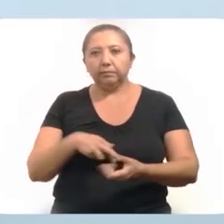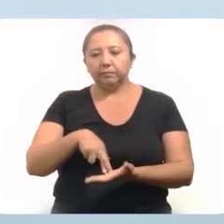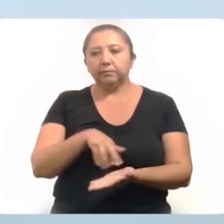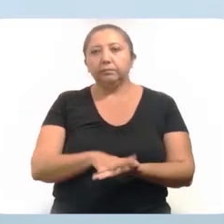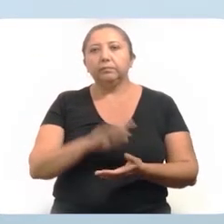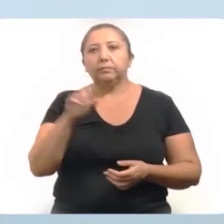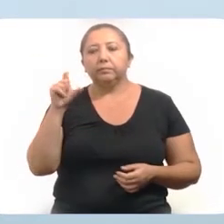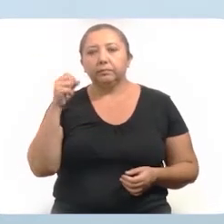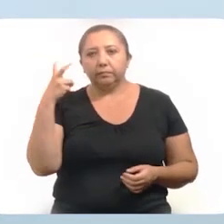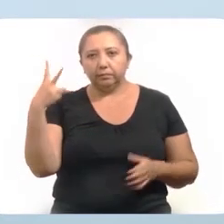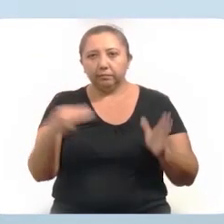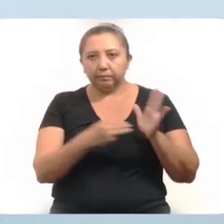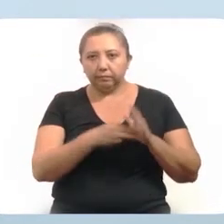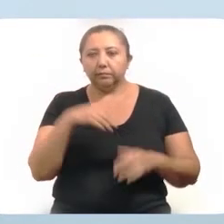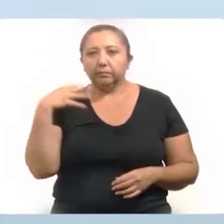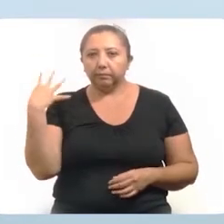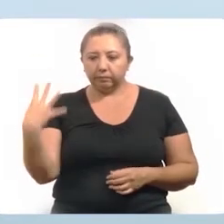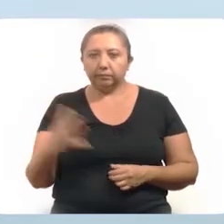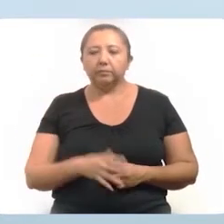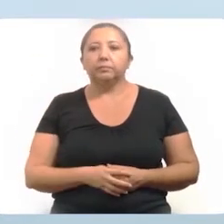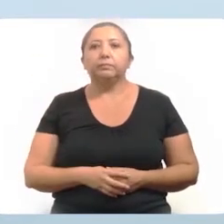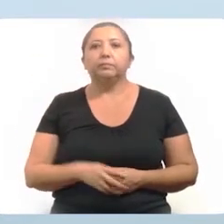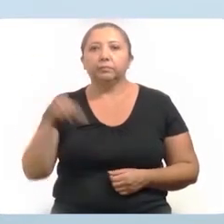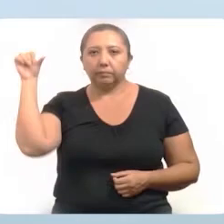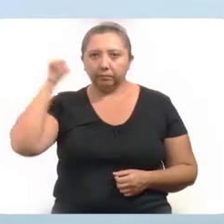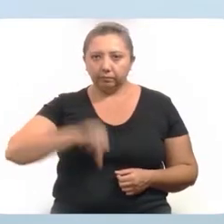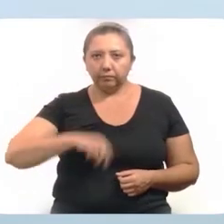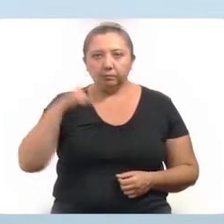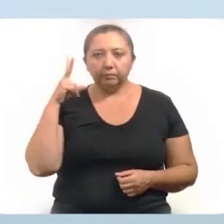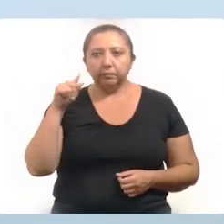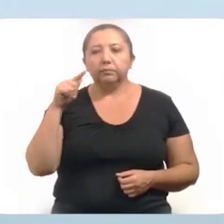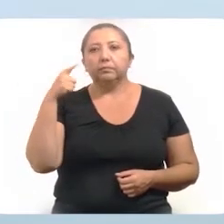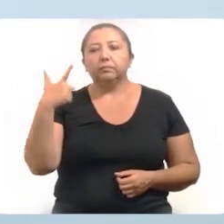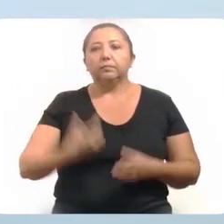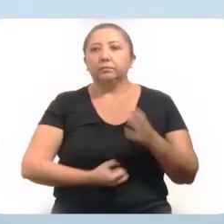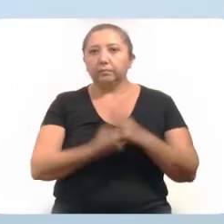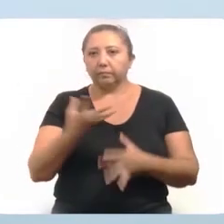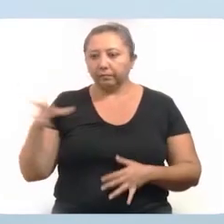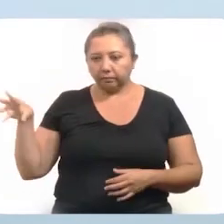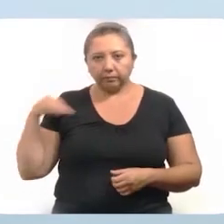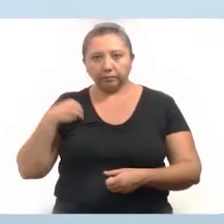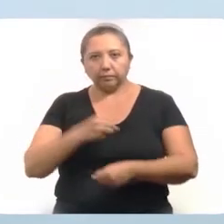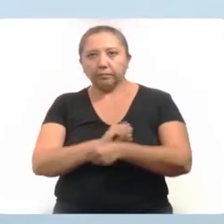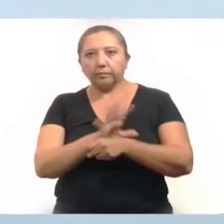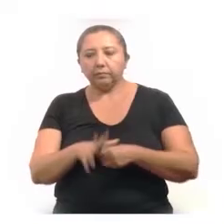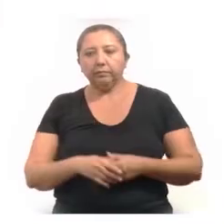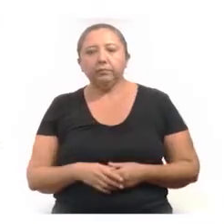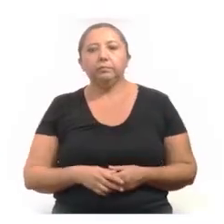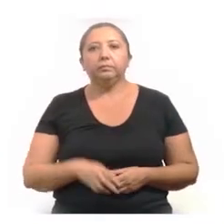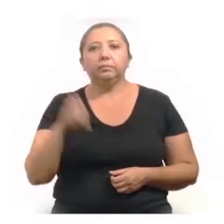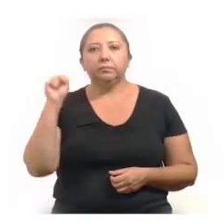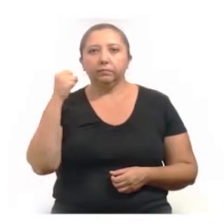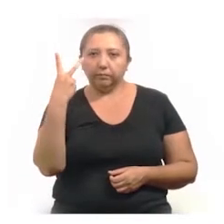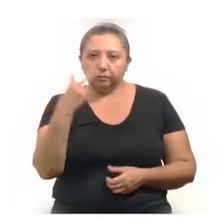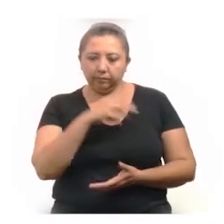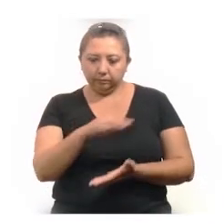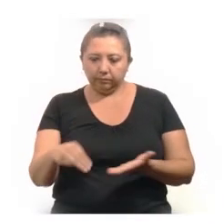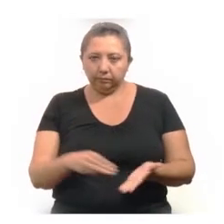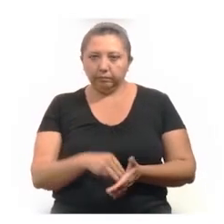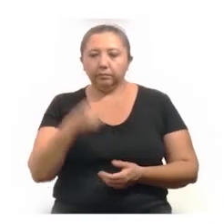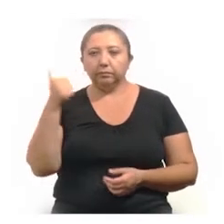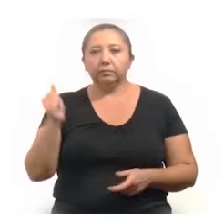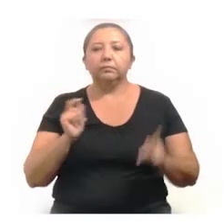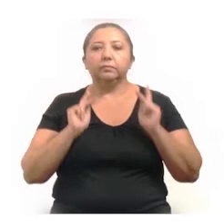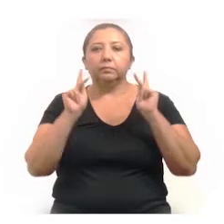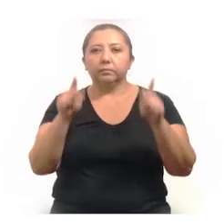registrados, que son 22,004. Hoy se detectaron 77 nuevos contagios de coronavirus, 62 en Mérida,